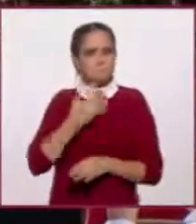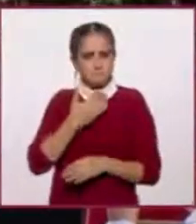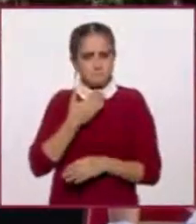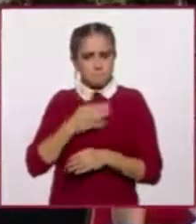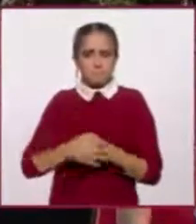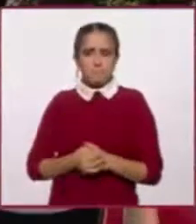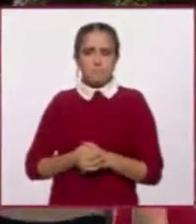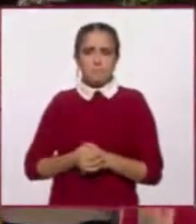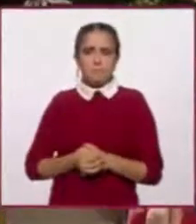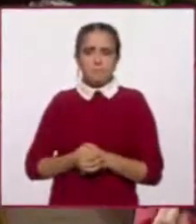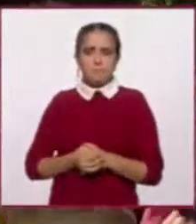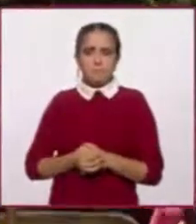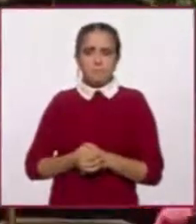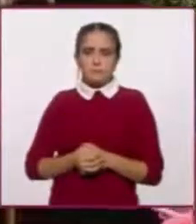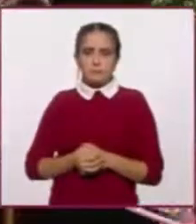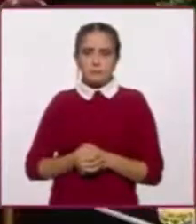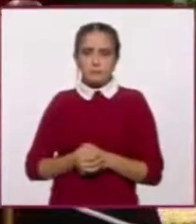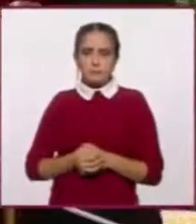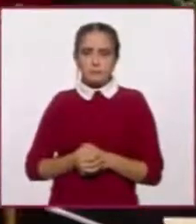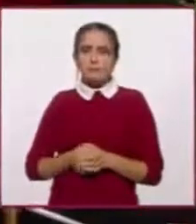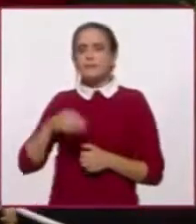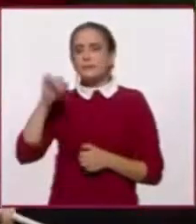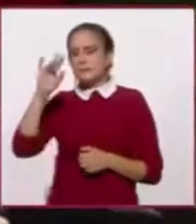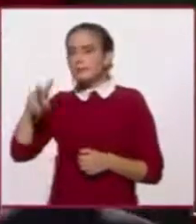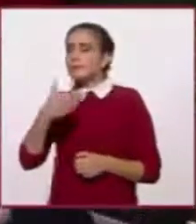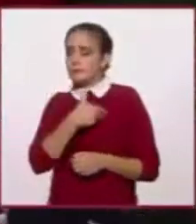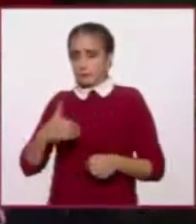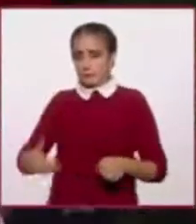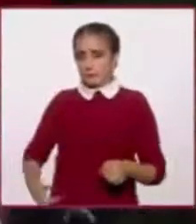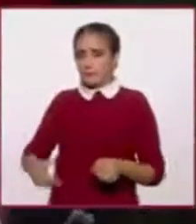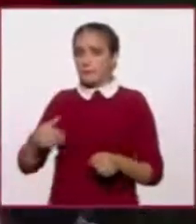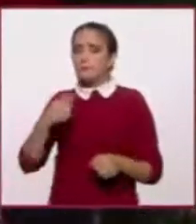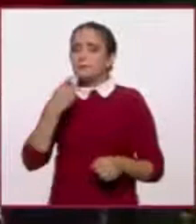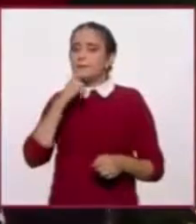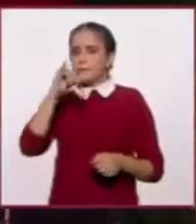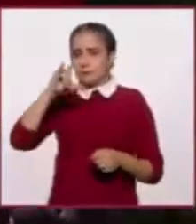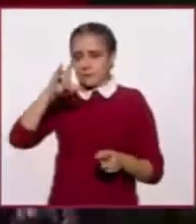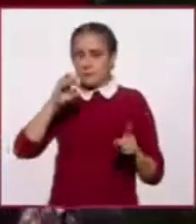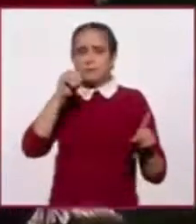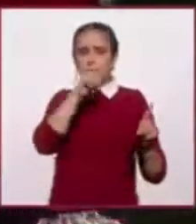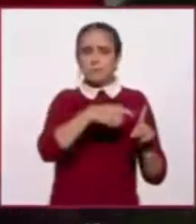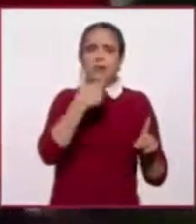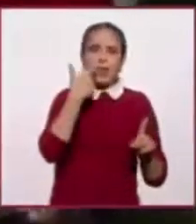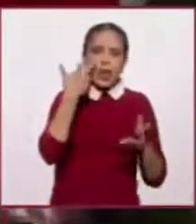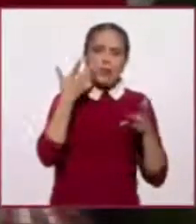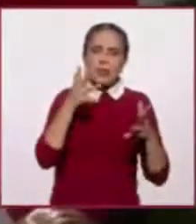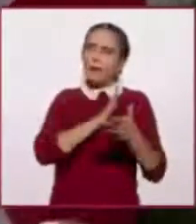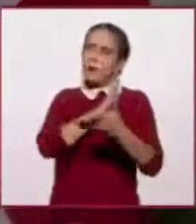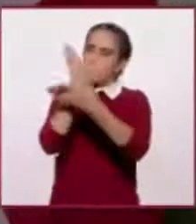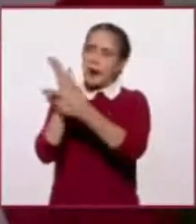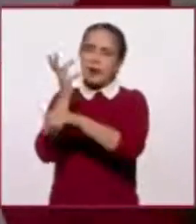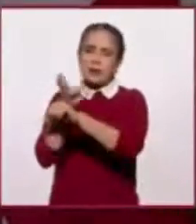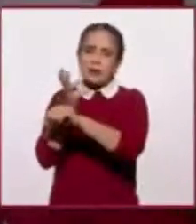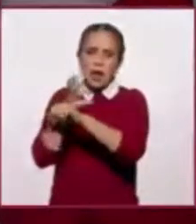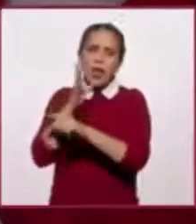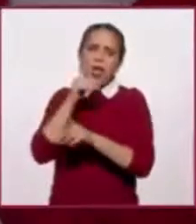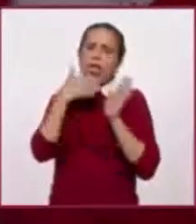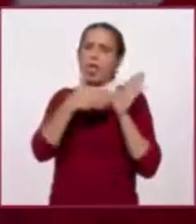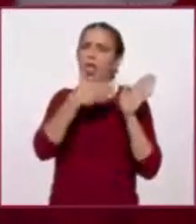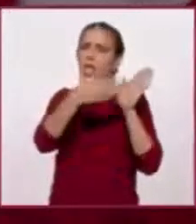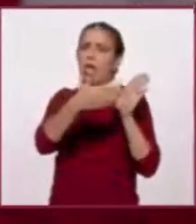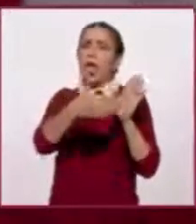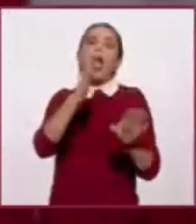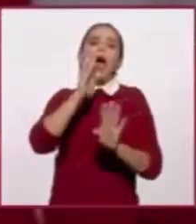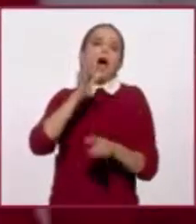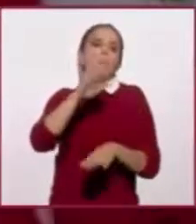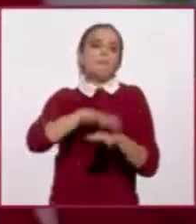tema además, Paco, ya, ya lo traía el presidente Andrés Manuel López Obrador en su agenda, y ahí el nivel de conocimiento de la gente sobre lo que